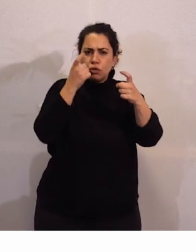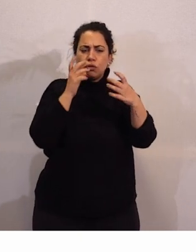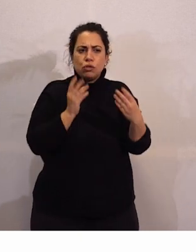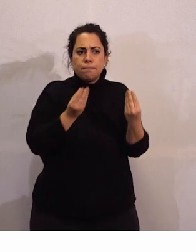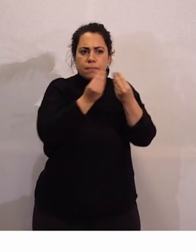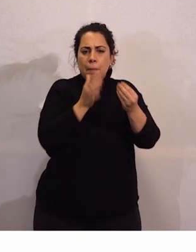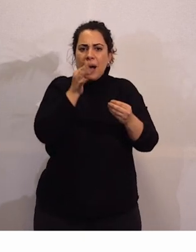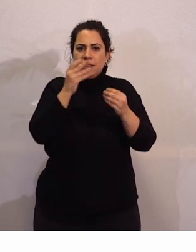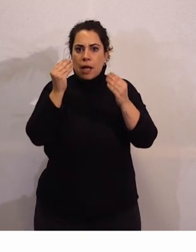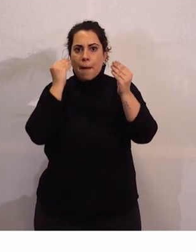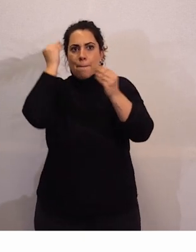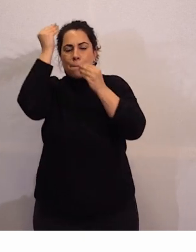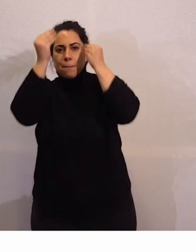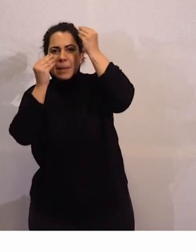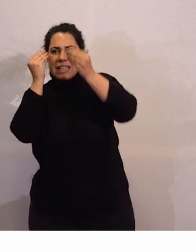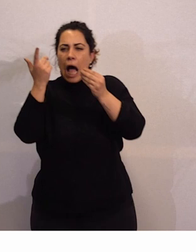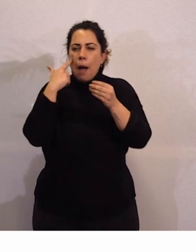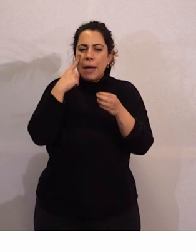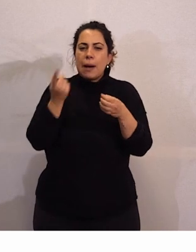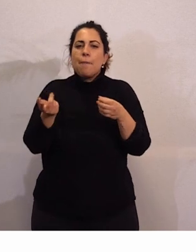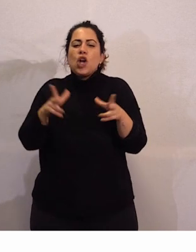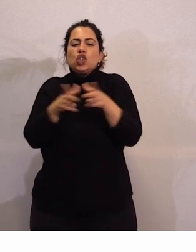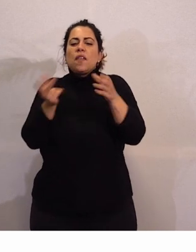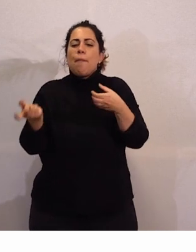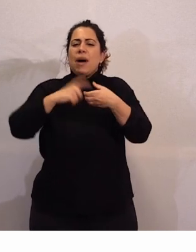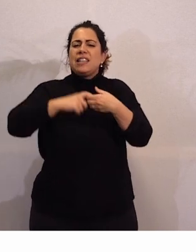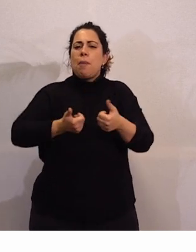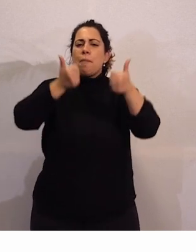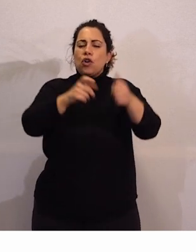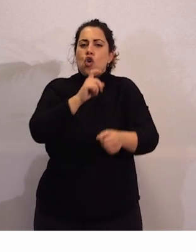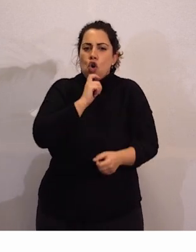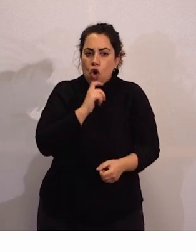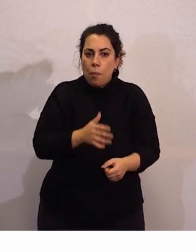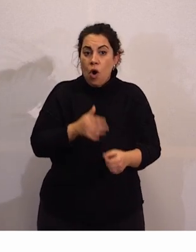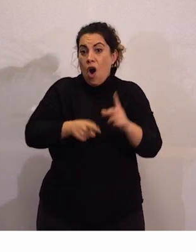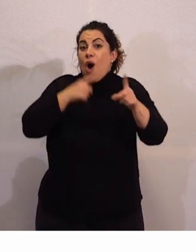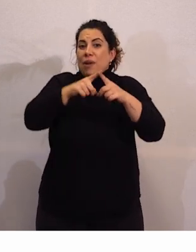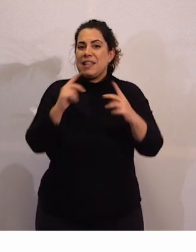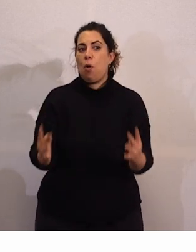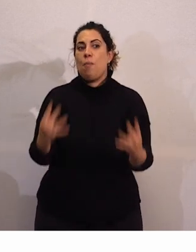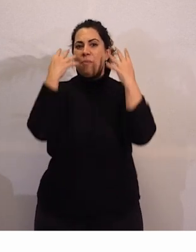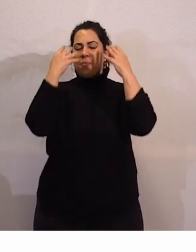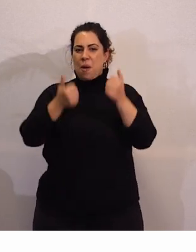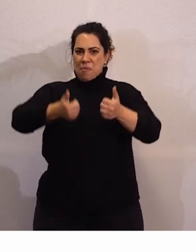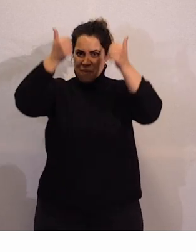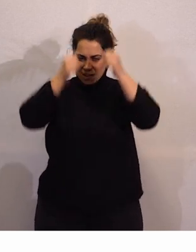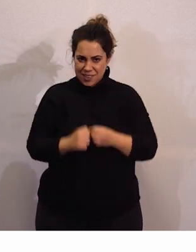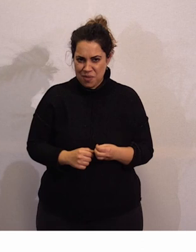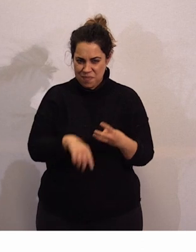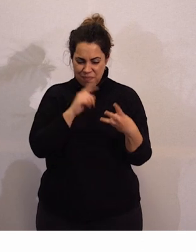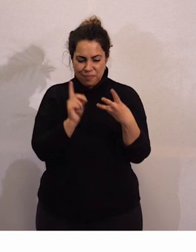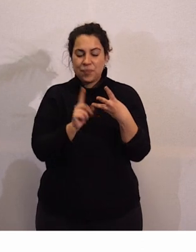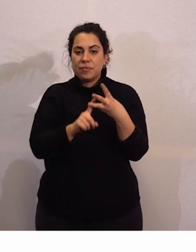juntos cómo participar más en la sociedad y así seamos más visibles. La tercera idea